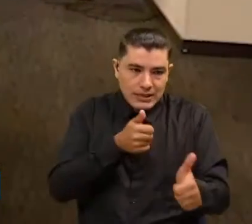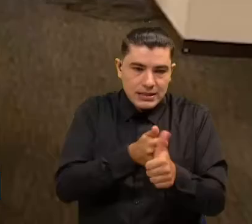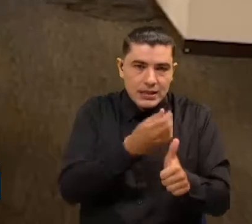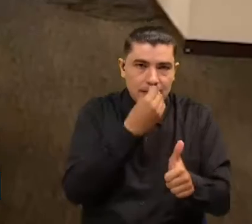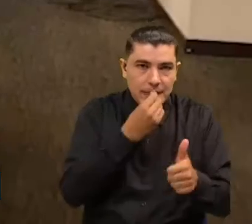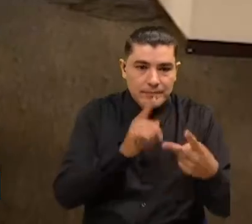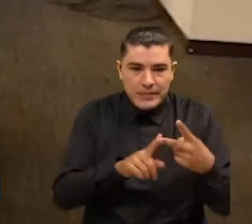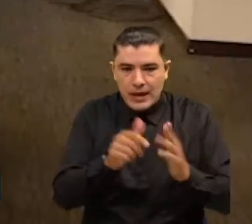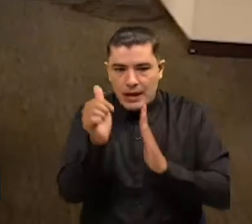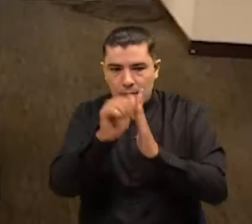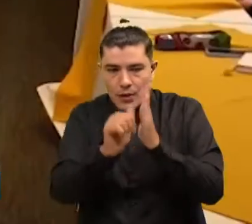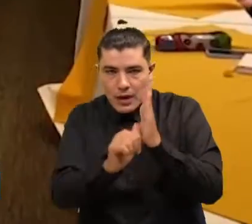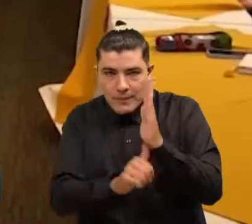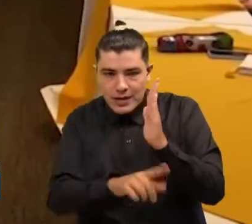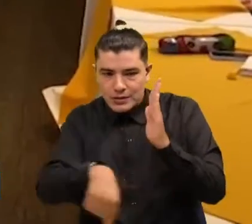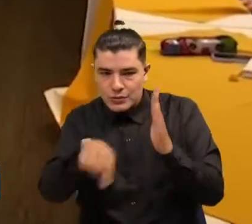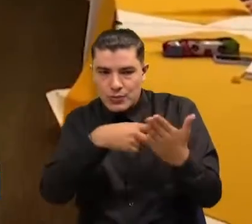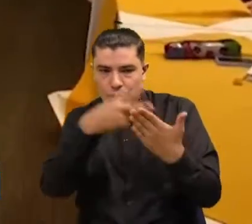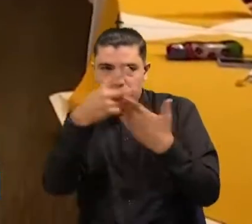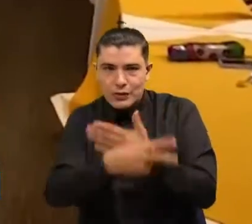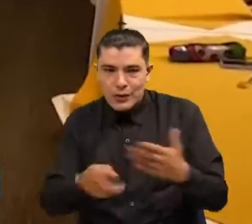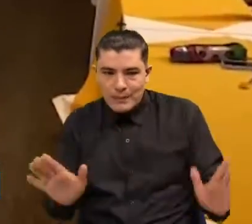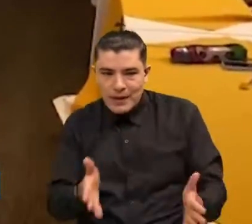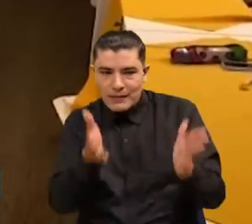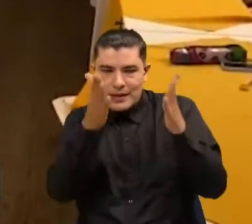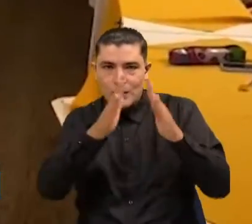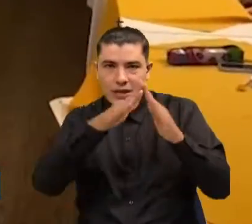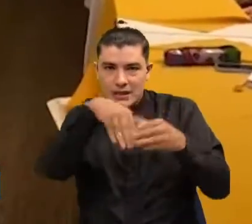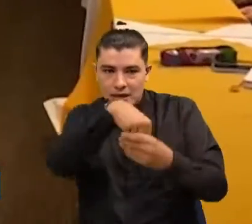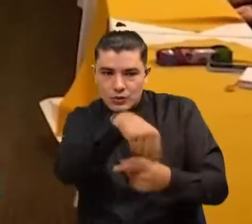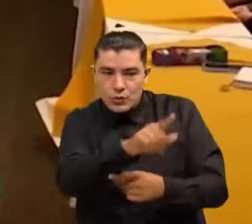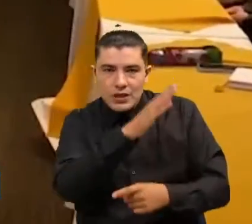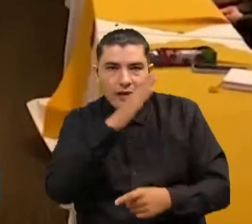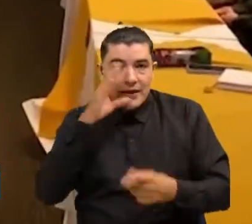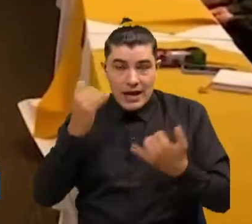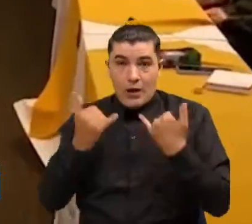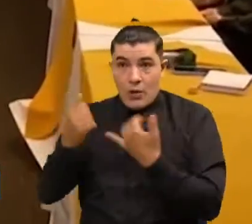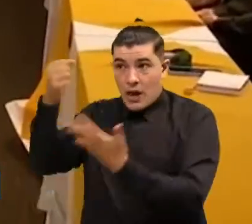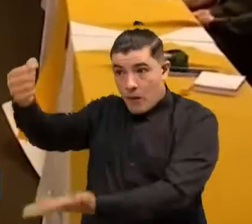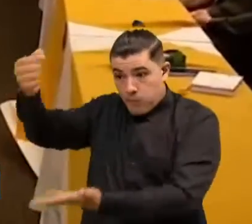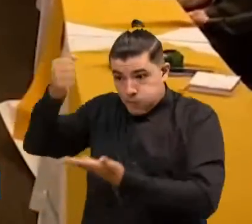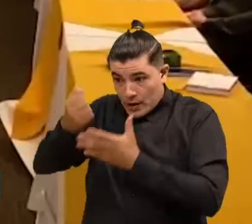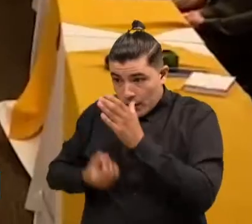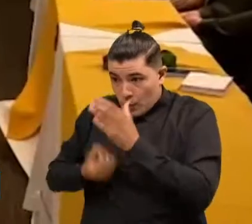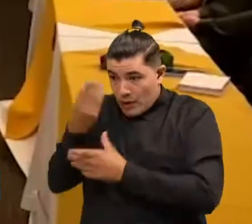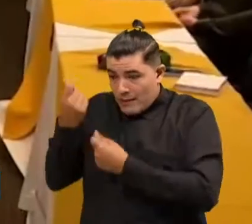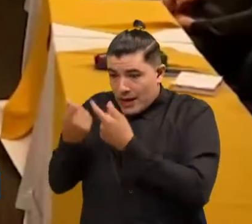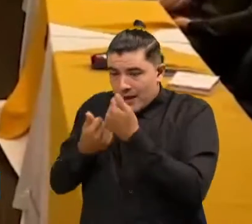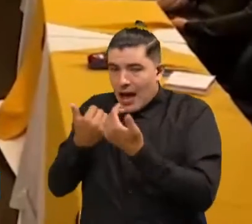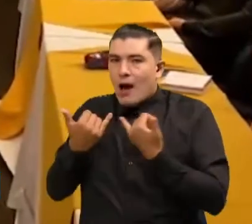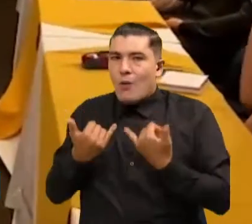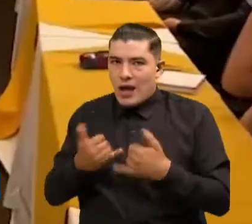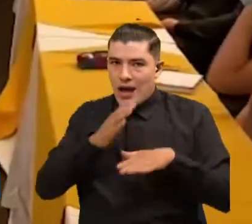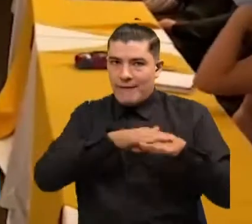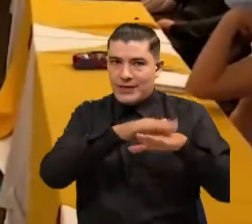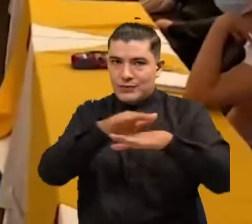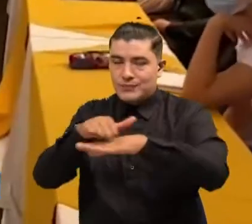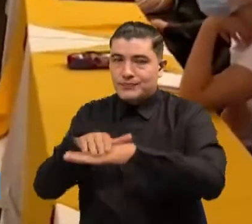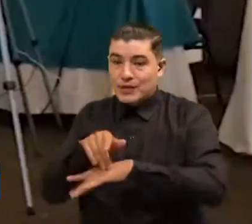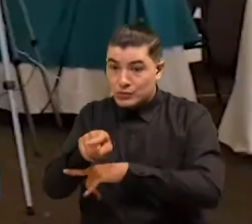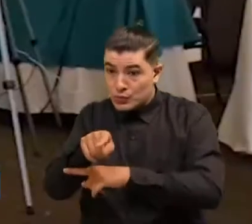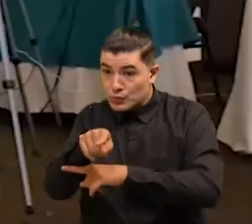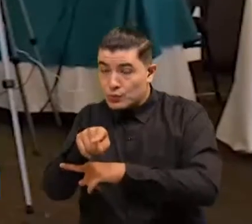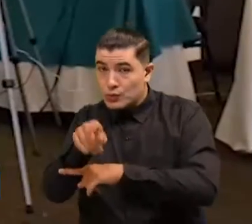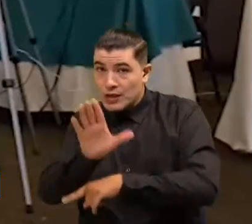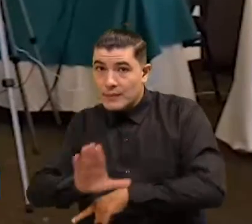proyectos productivos de huertas caseras. Con este nuevo presupuesto, el director de sustitución de cultivos ilícitos recordó que en el territorio ya